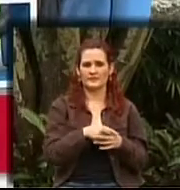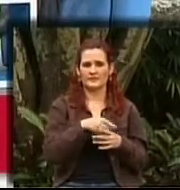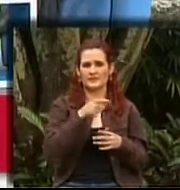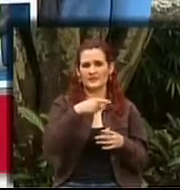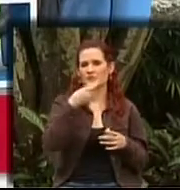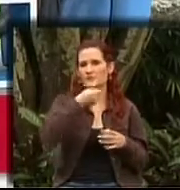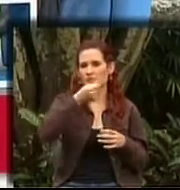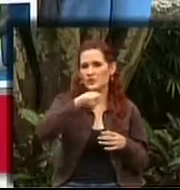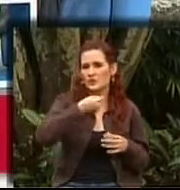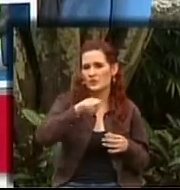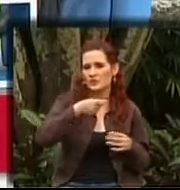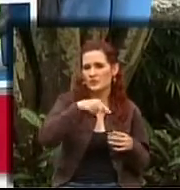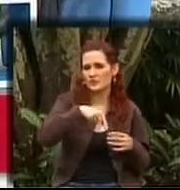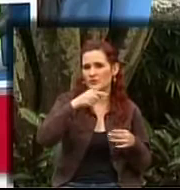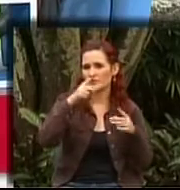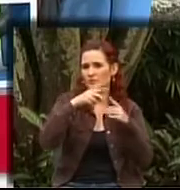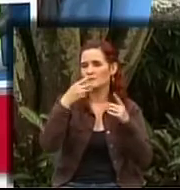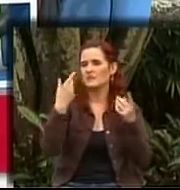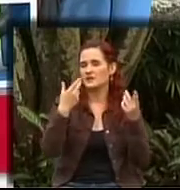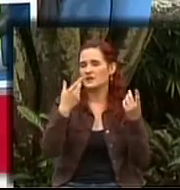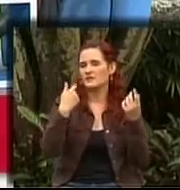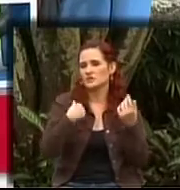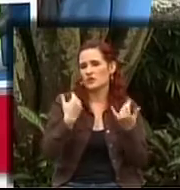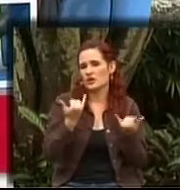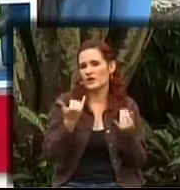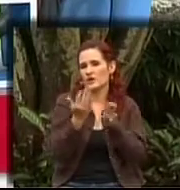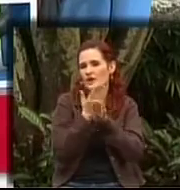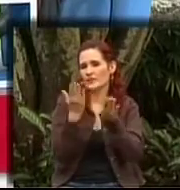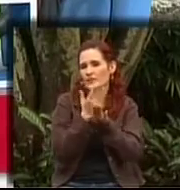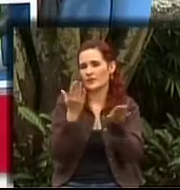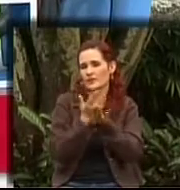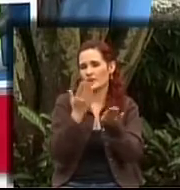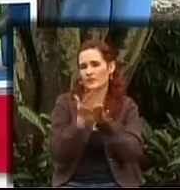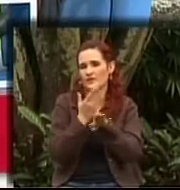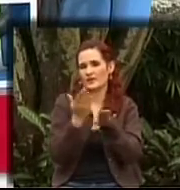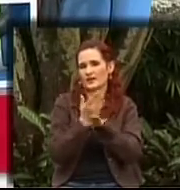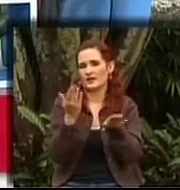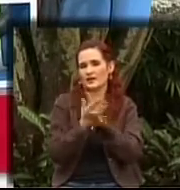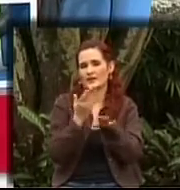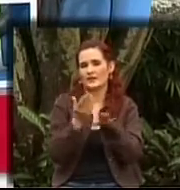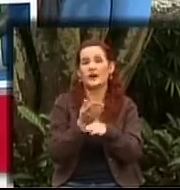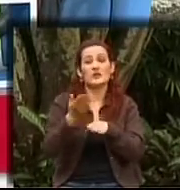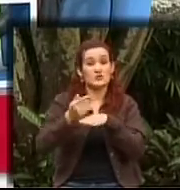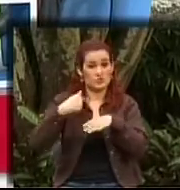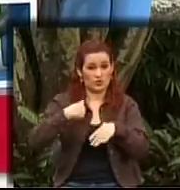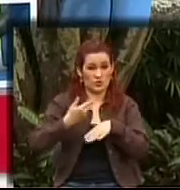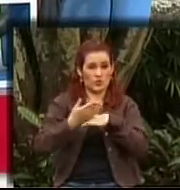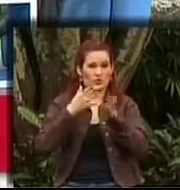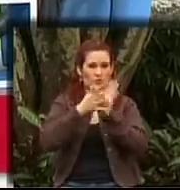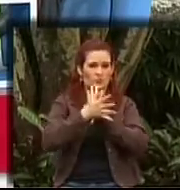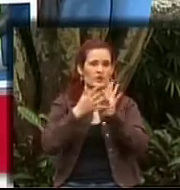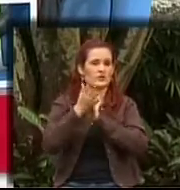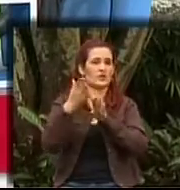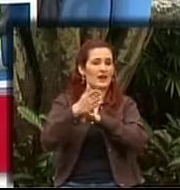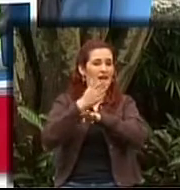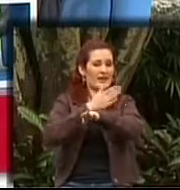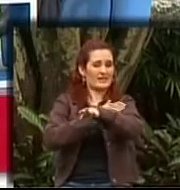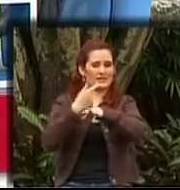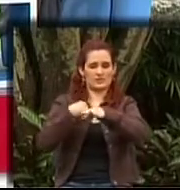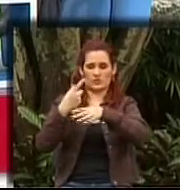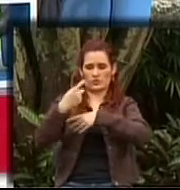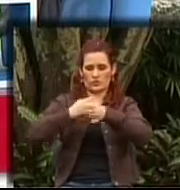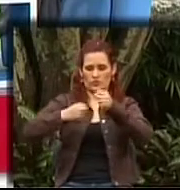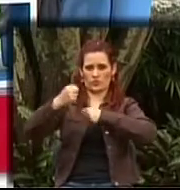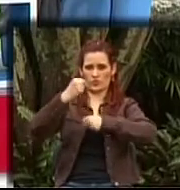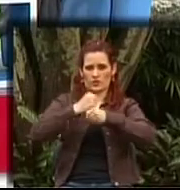desahogarme con este problema tan grande que tengo. Cuenta, don Héctor. A ver, yo trabajé hasta el año pasado,